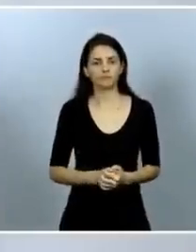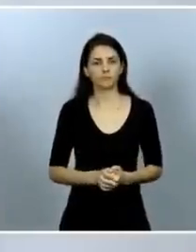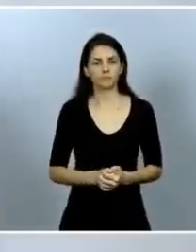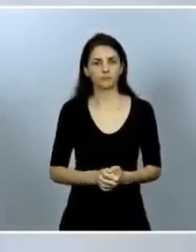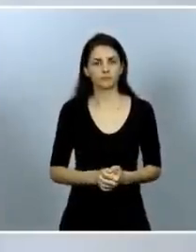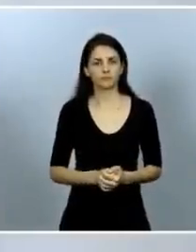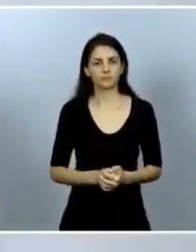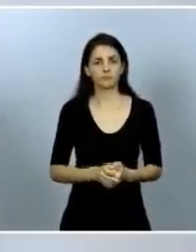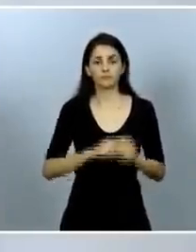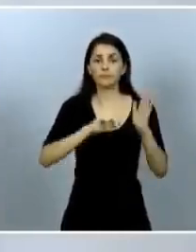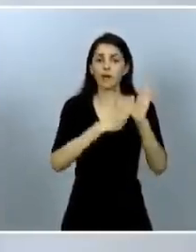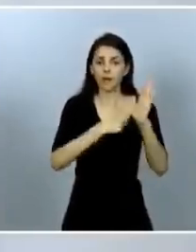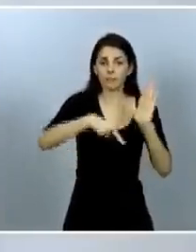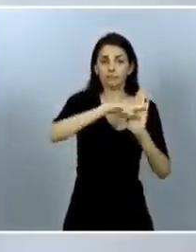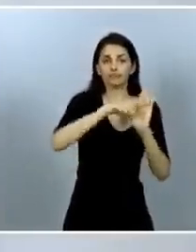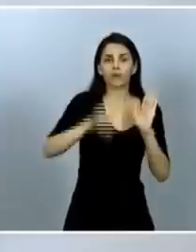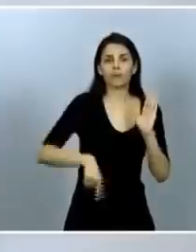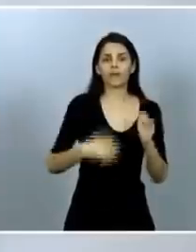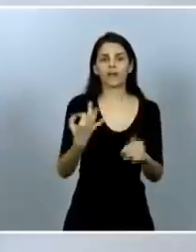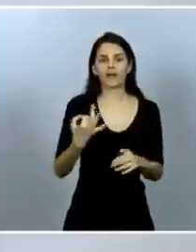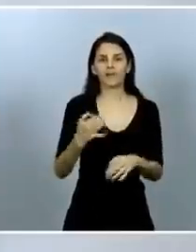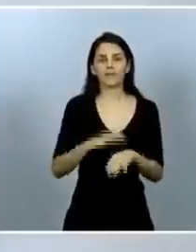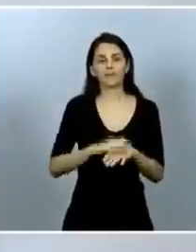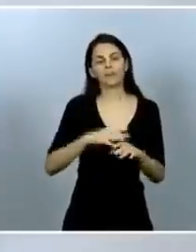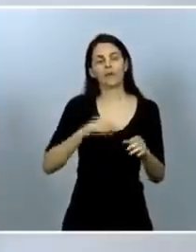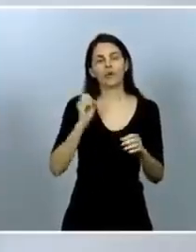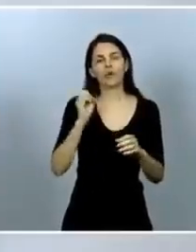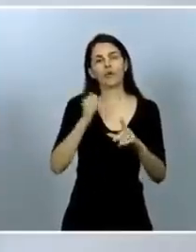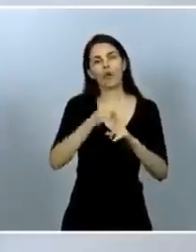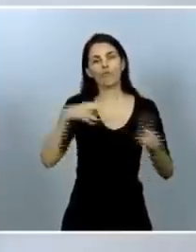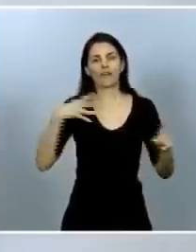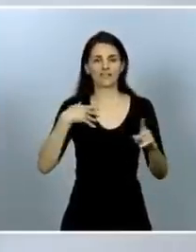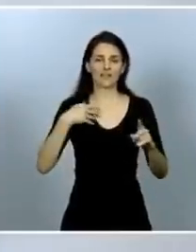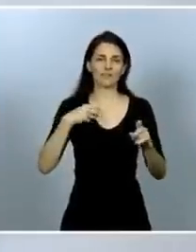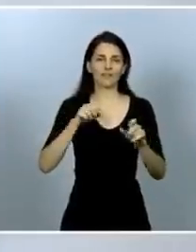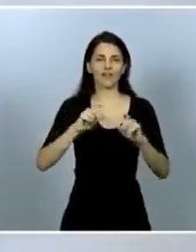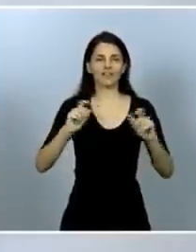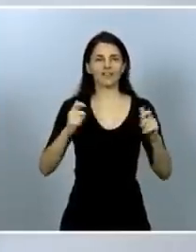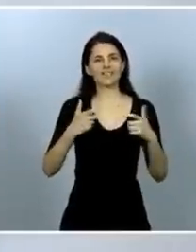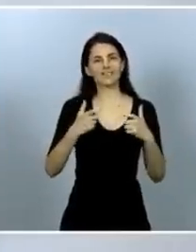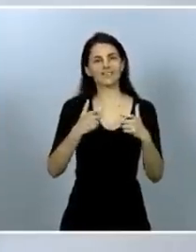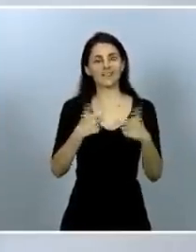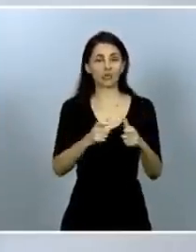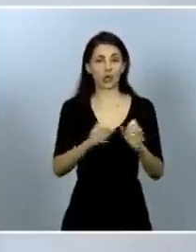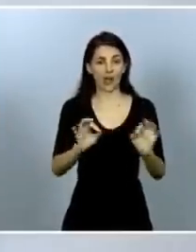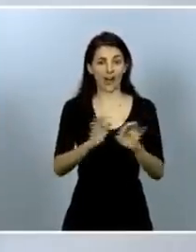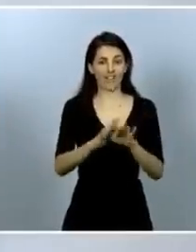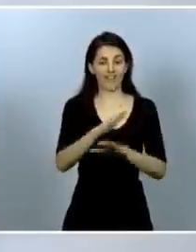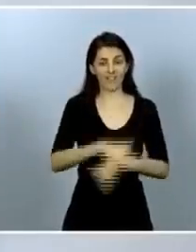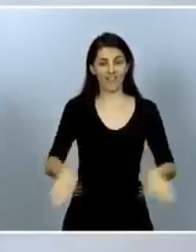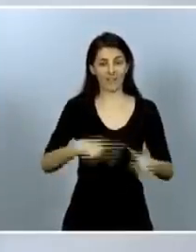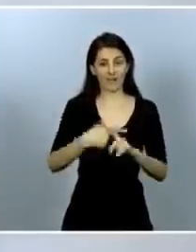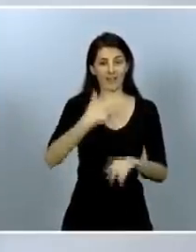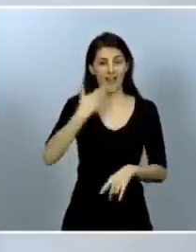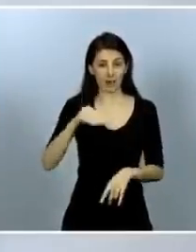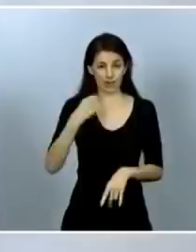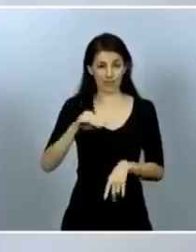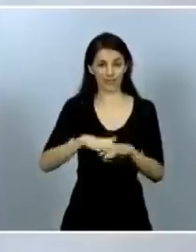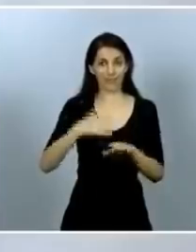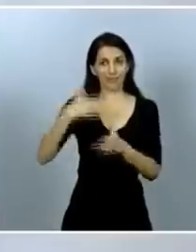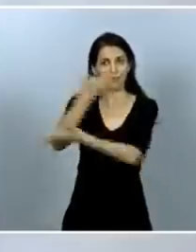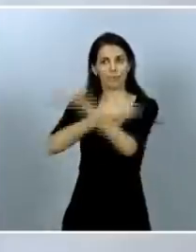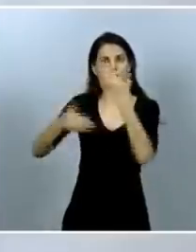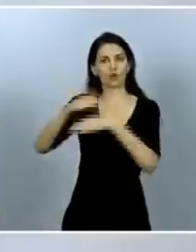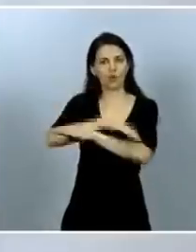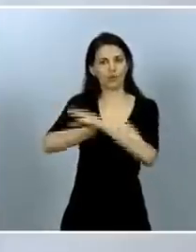establece también la conferencia sectorial de infancia y adolescencia como órgano de cooperación entre las diferentes administraciones y se establece al